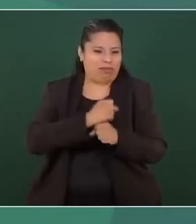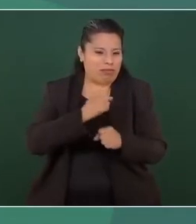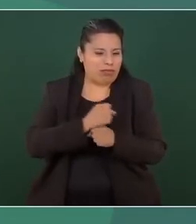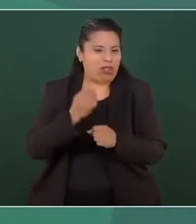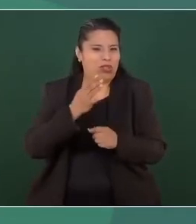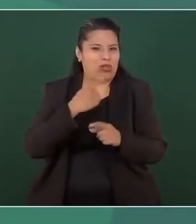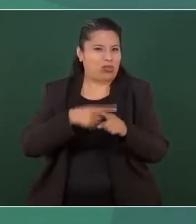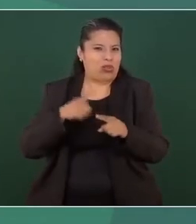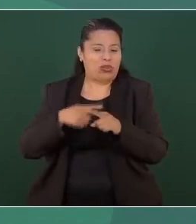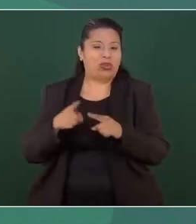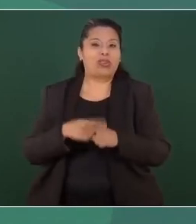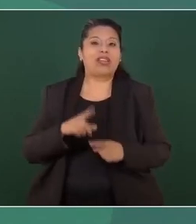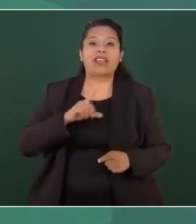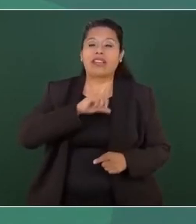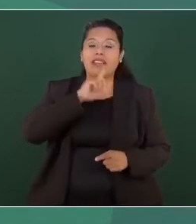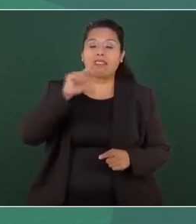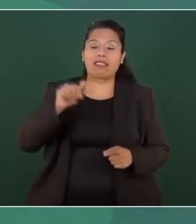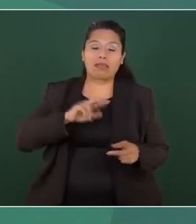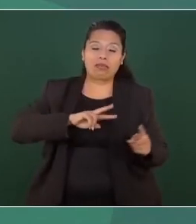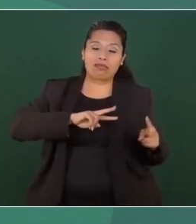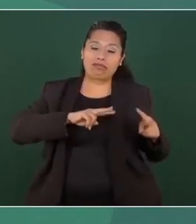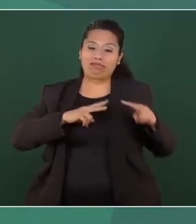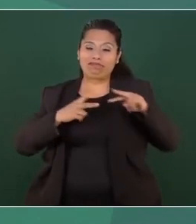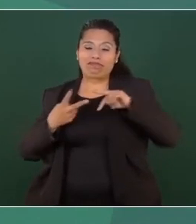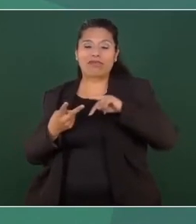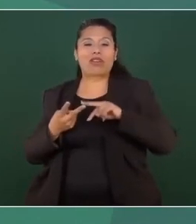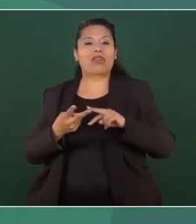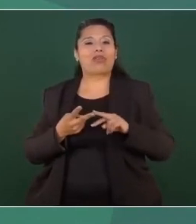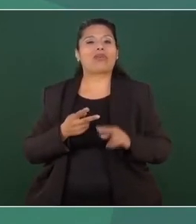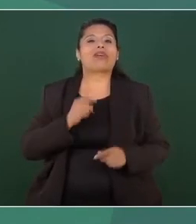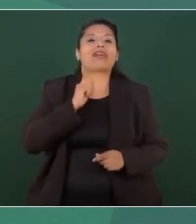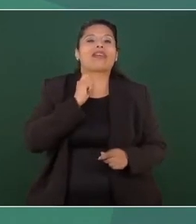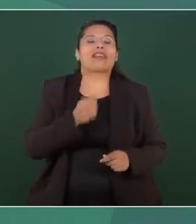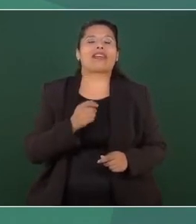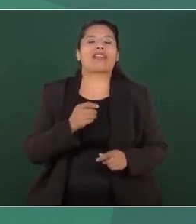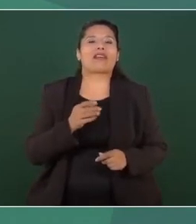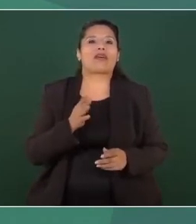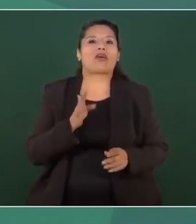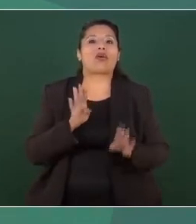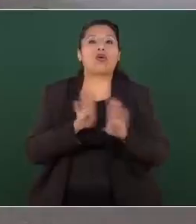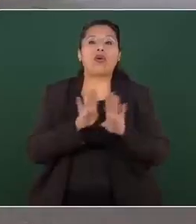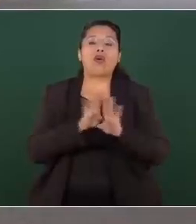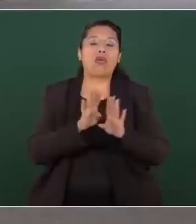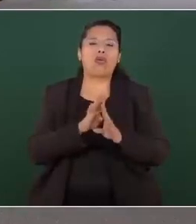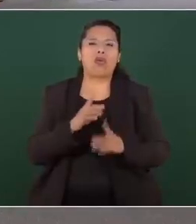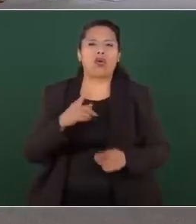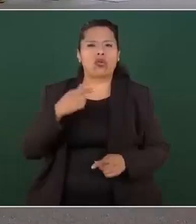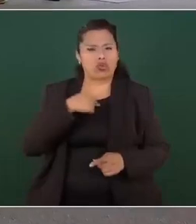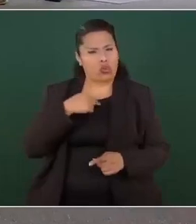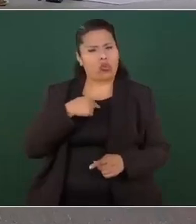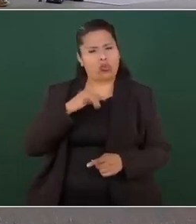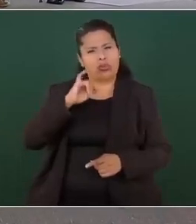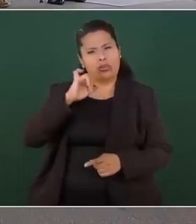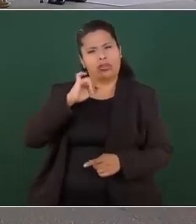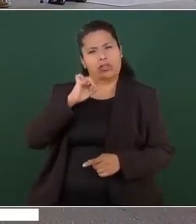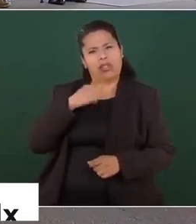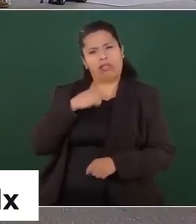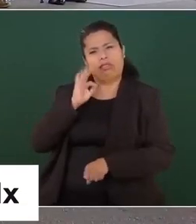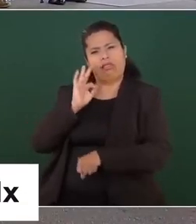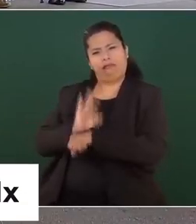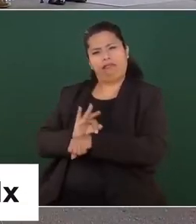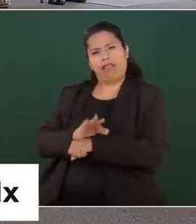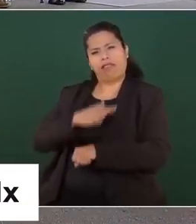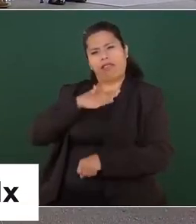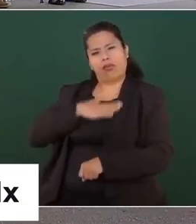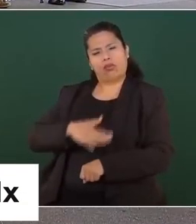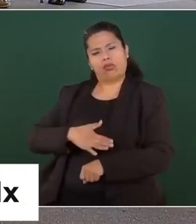de la justicia, defensores